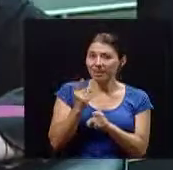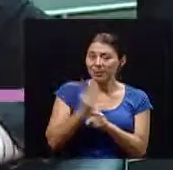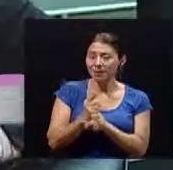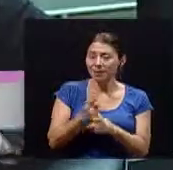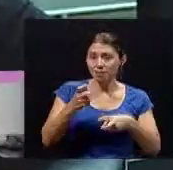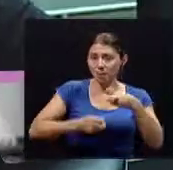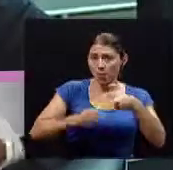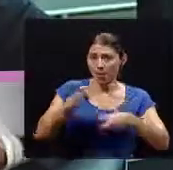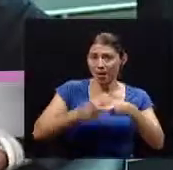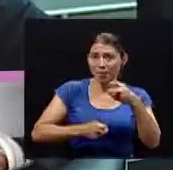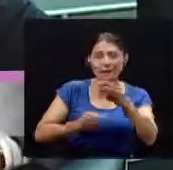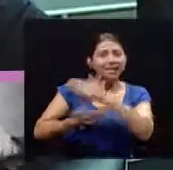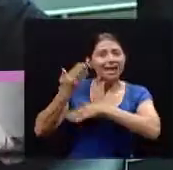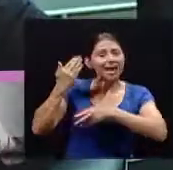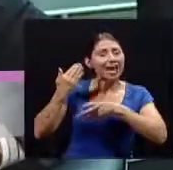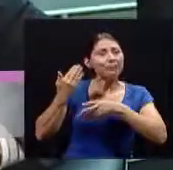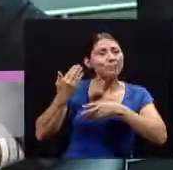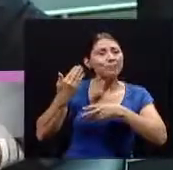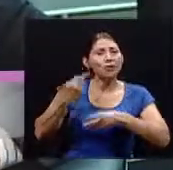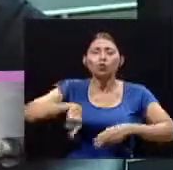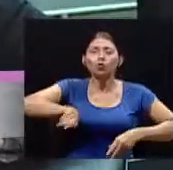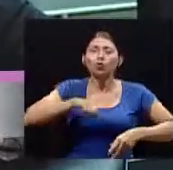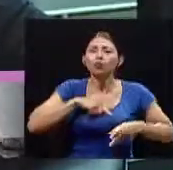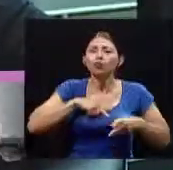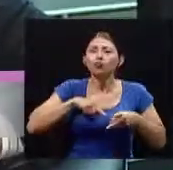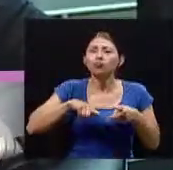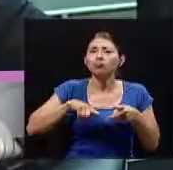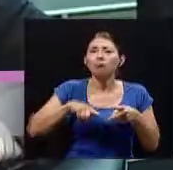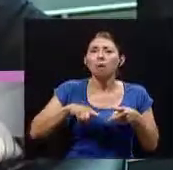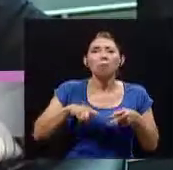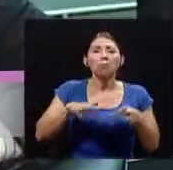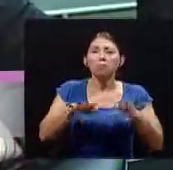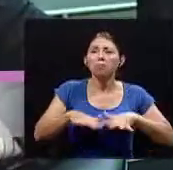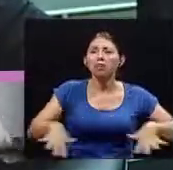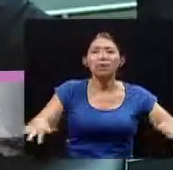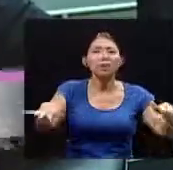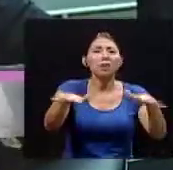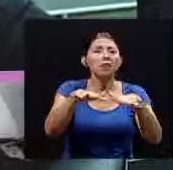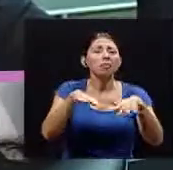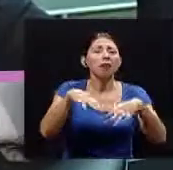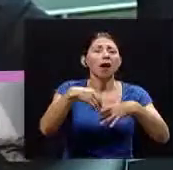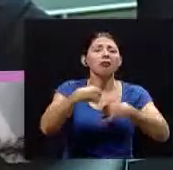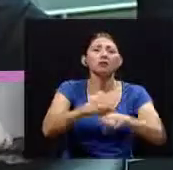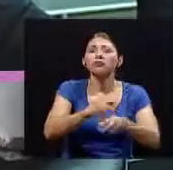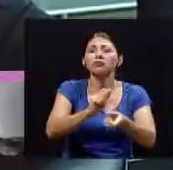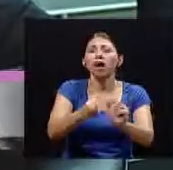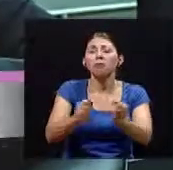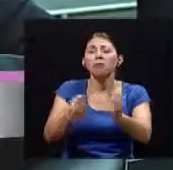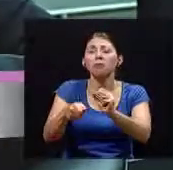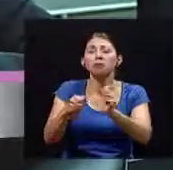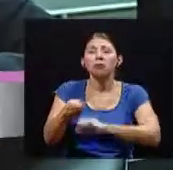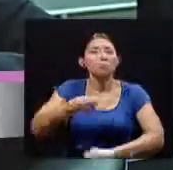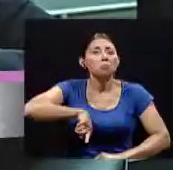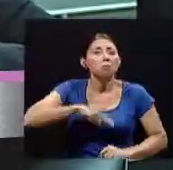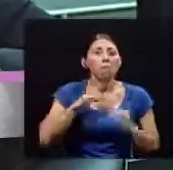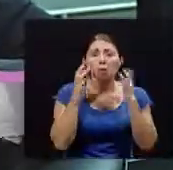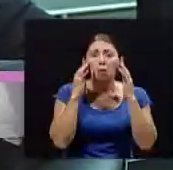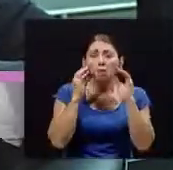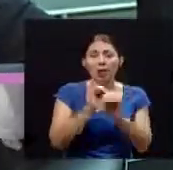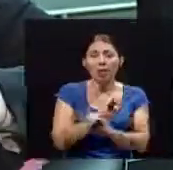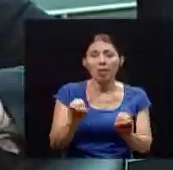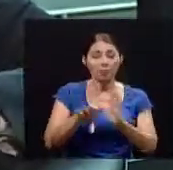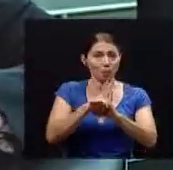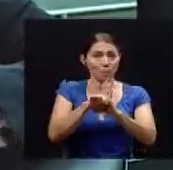actuamos en el medio ambiente sin ninguna preocupación. Simplemente si había que crear una